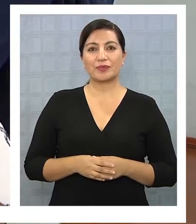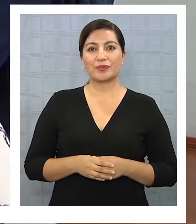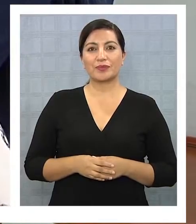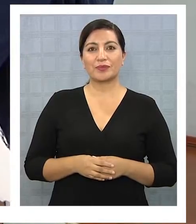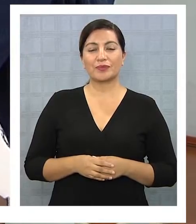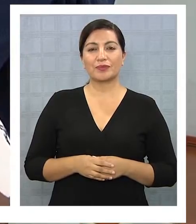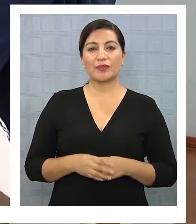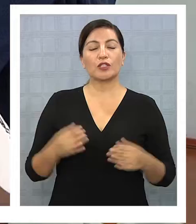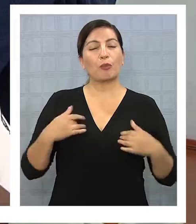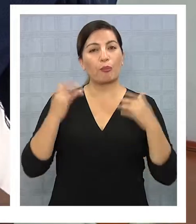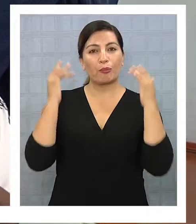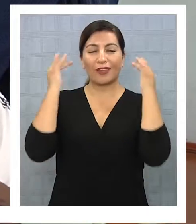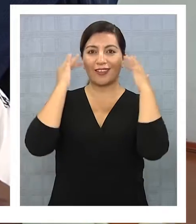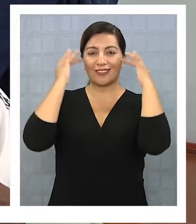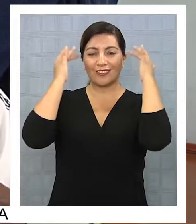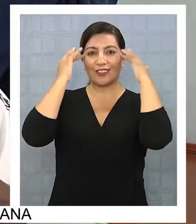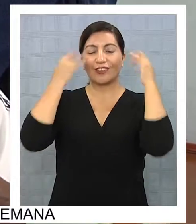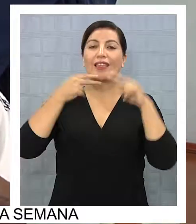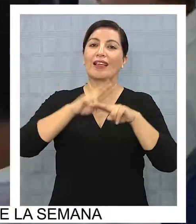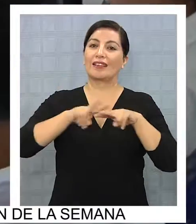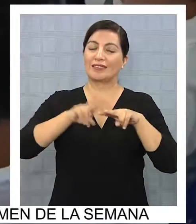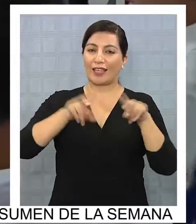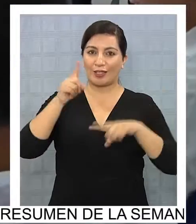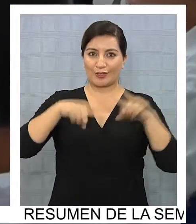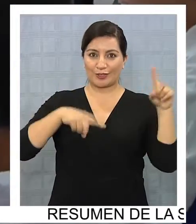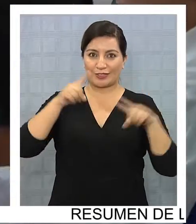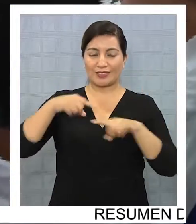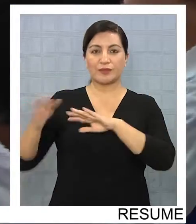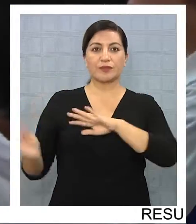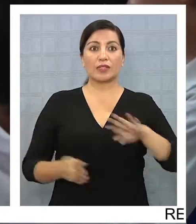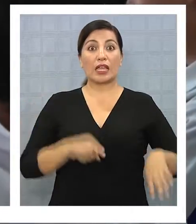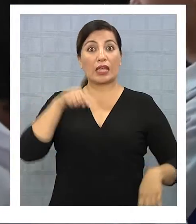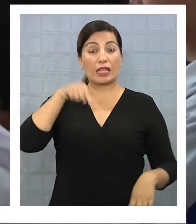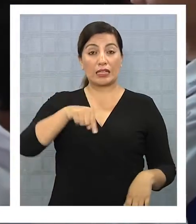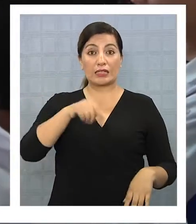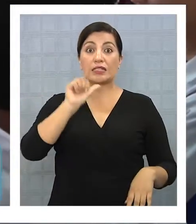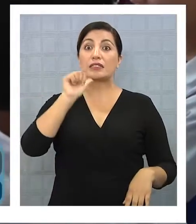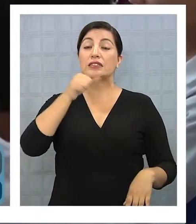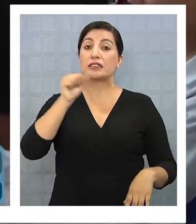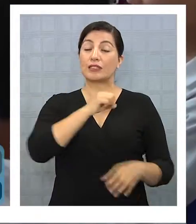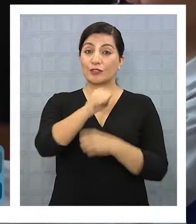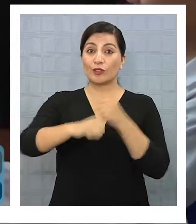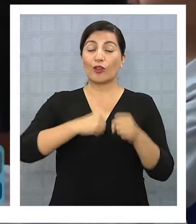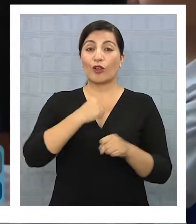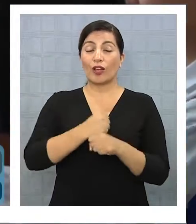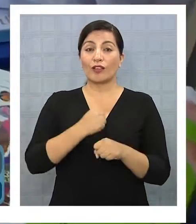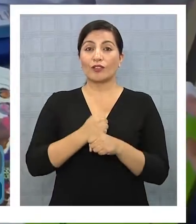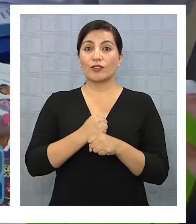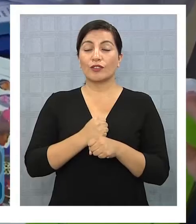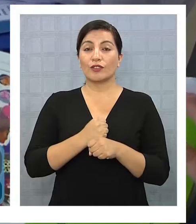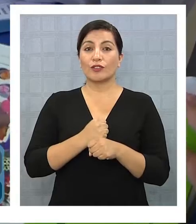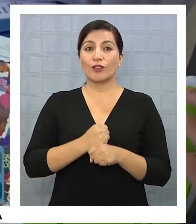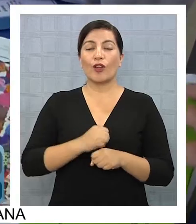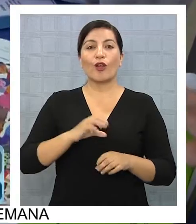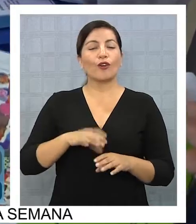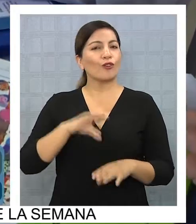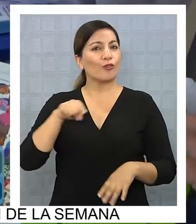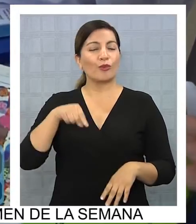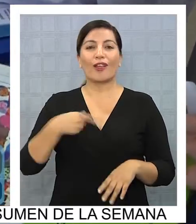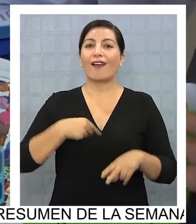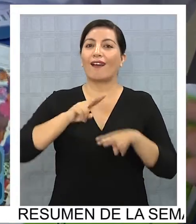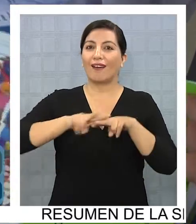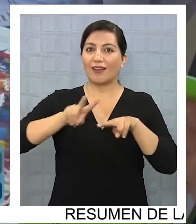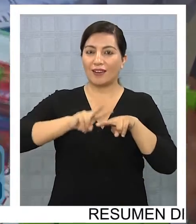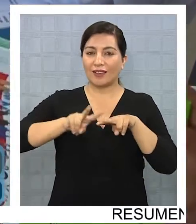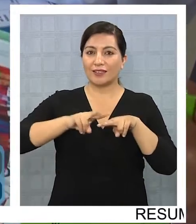Me contenta que se hagan estas cosas. Esta es la sexta temporada en que Fundación Educacional Coyaguasi canaliza la entrega